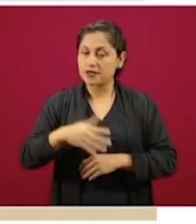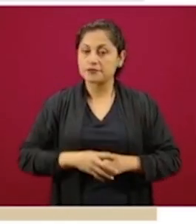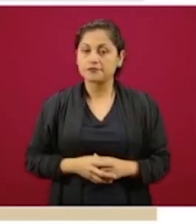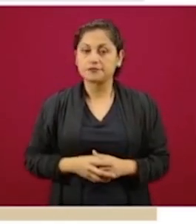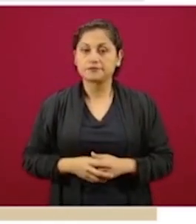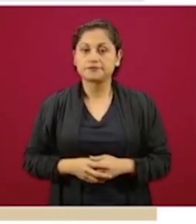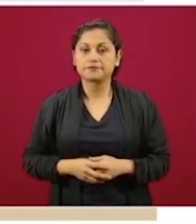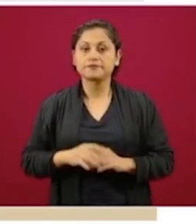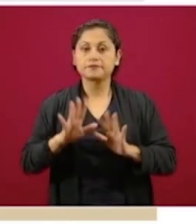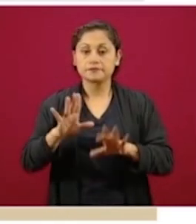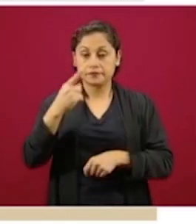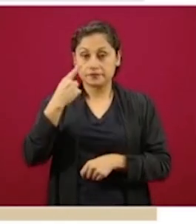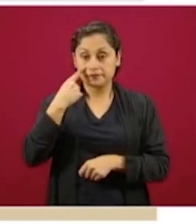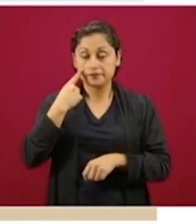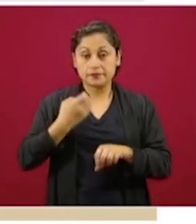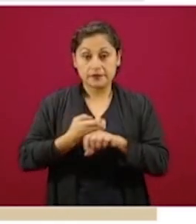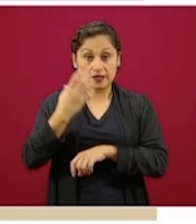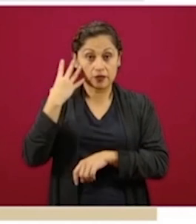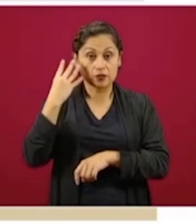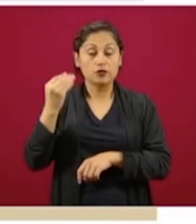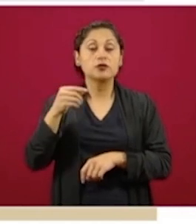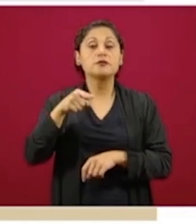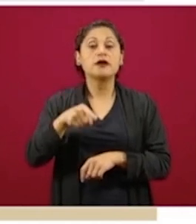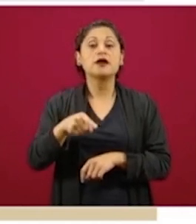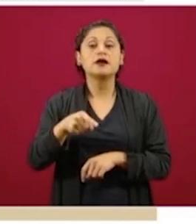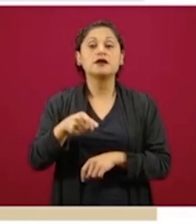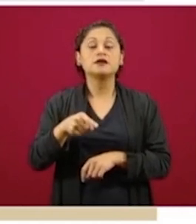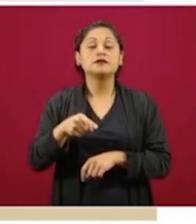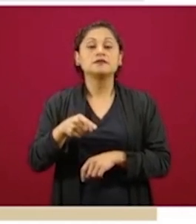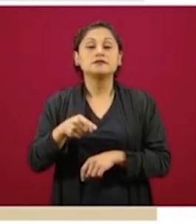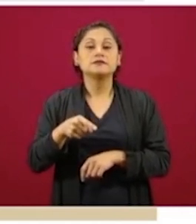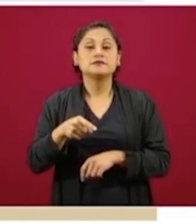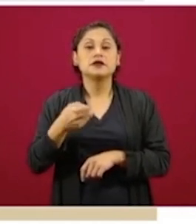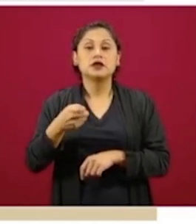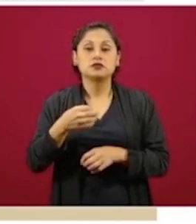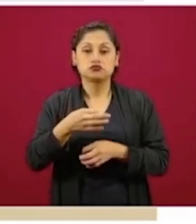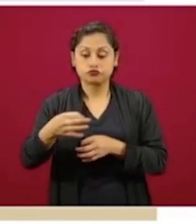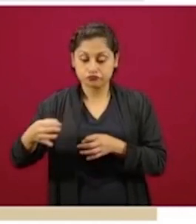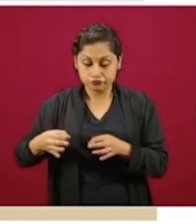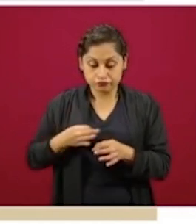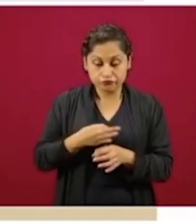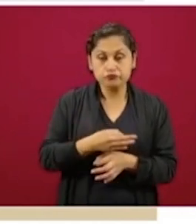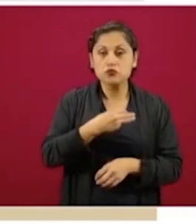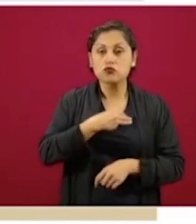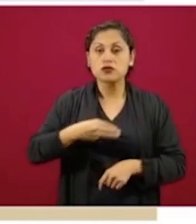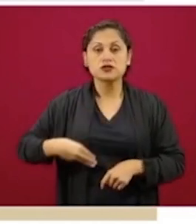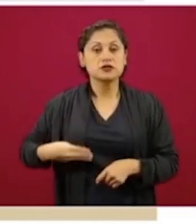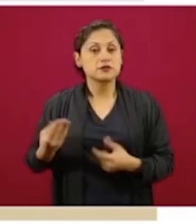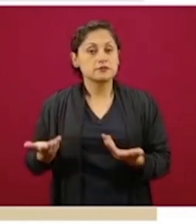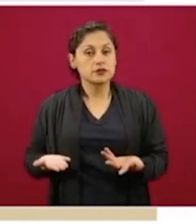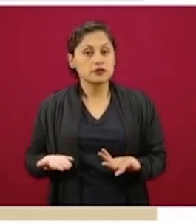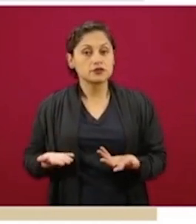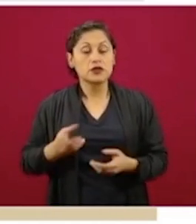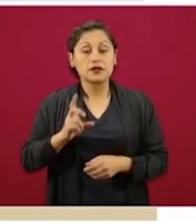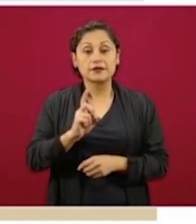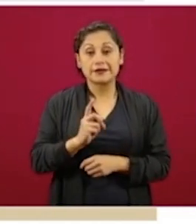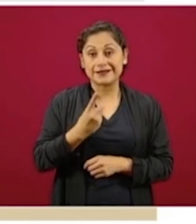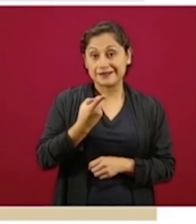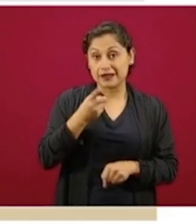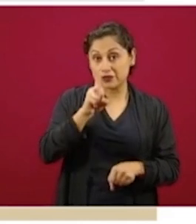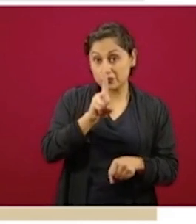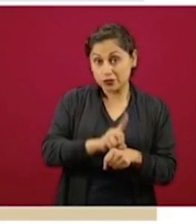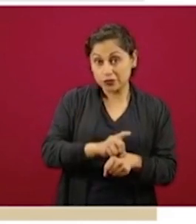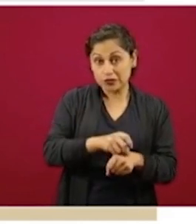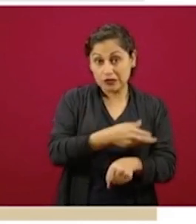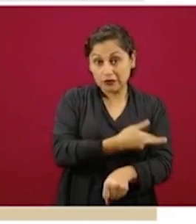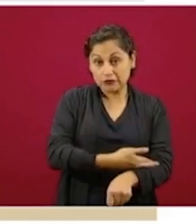En el caso concreto del estado de Colima, sacando un promedio de sus municipios, pasaron, por ejemplo, de 31 días de resolución de esta